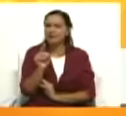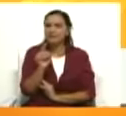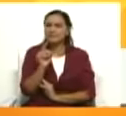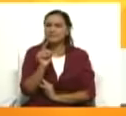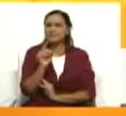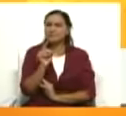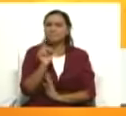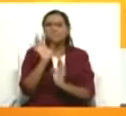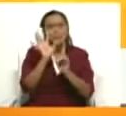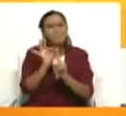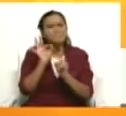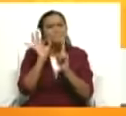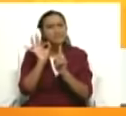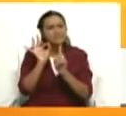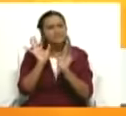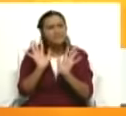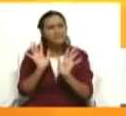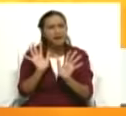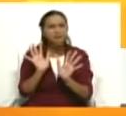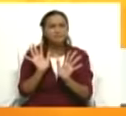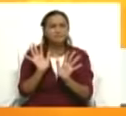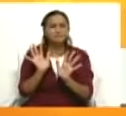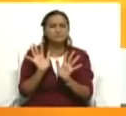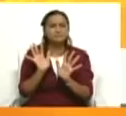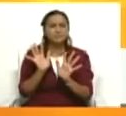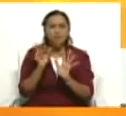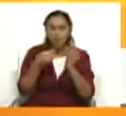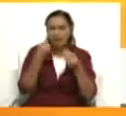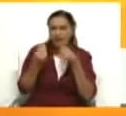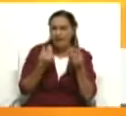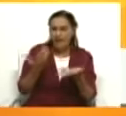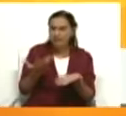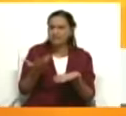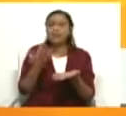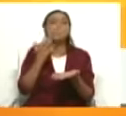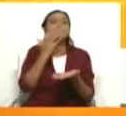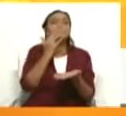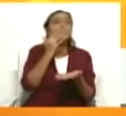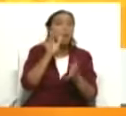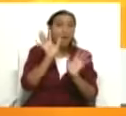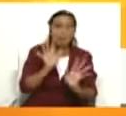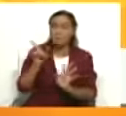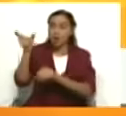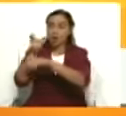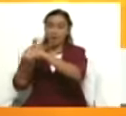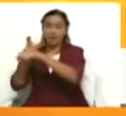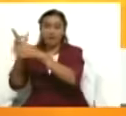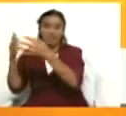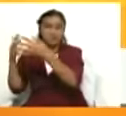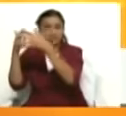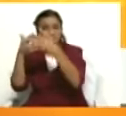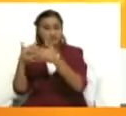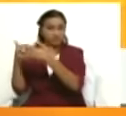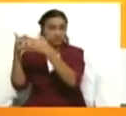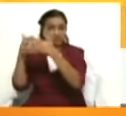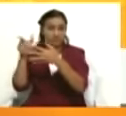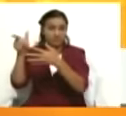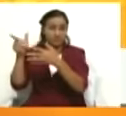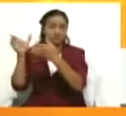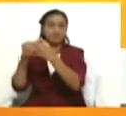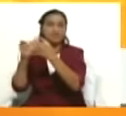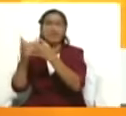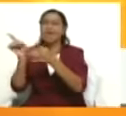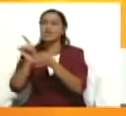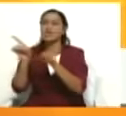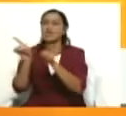cuál es lo que hace el gobierno de los Estados Unidos y sus países, sus gobiernos satélites, para impedir la